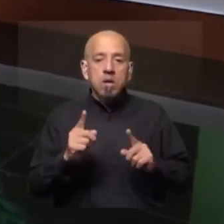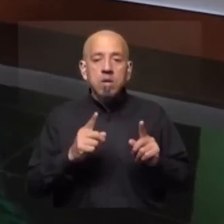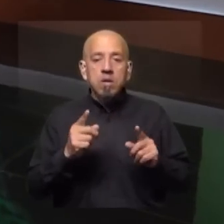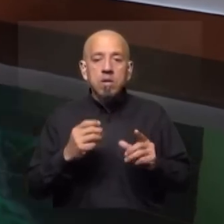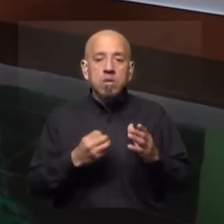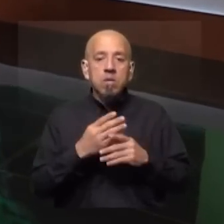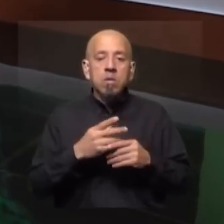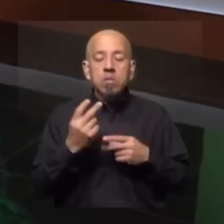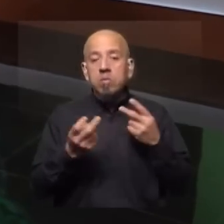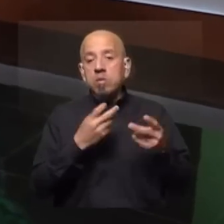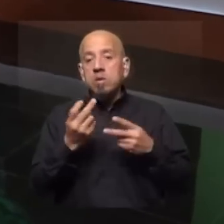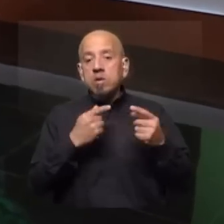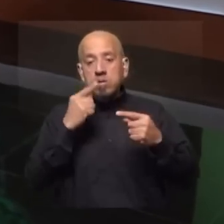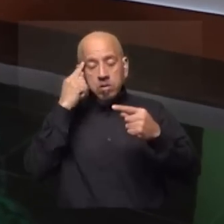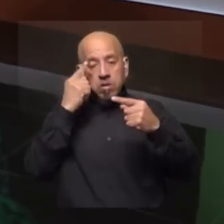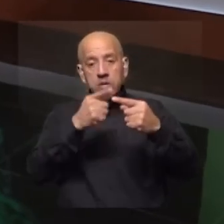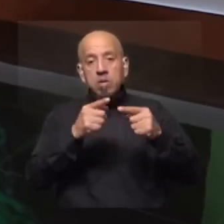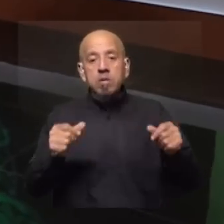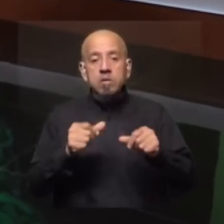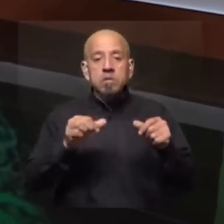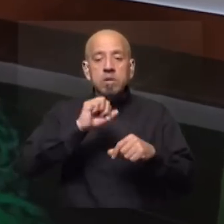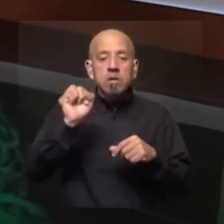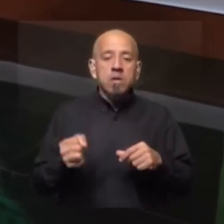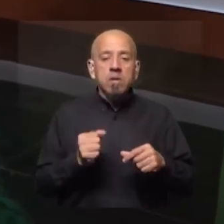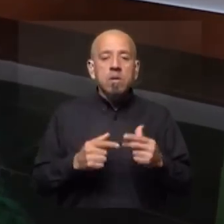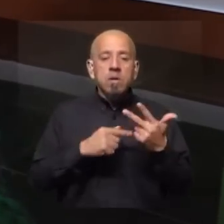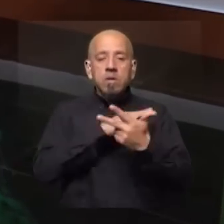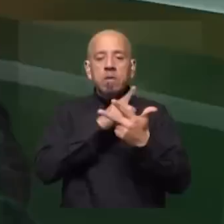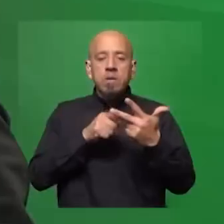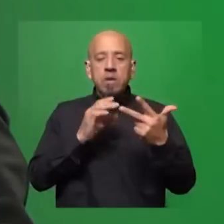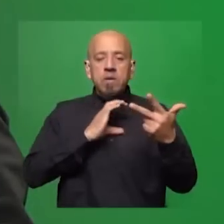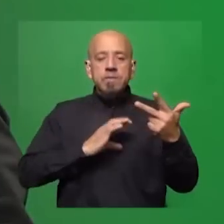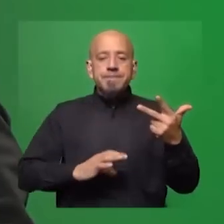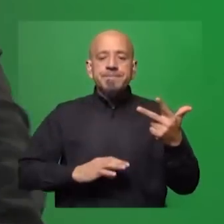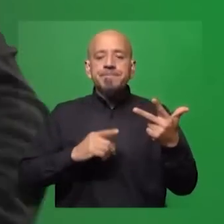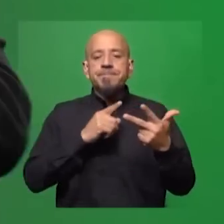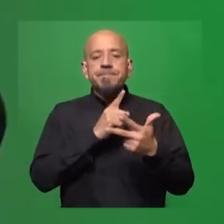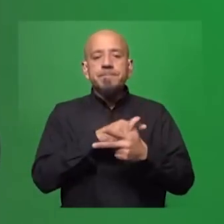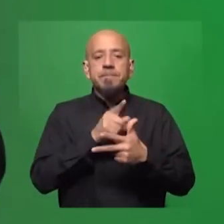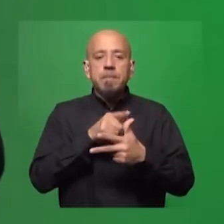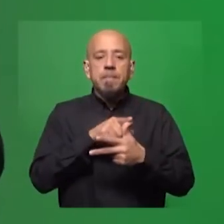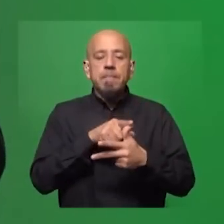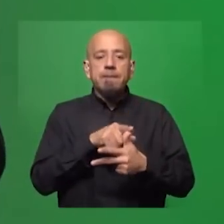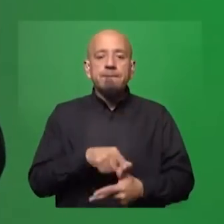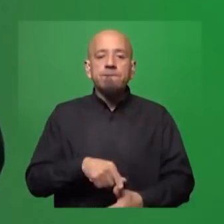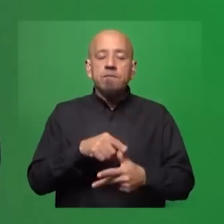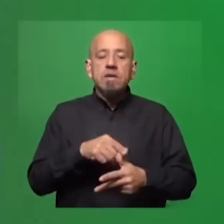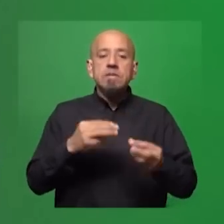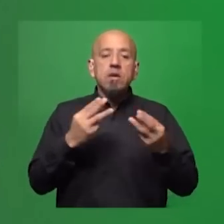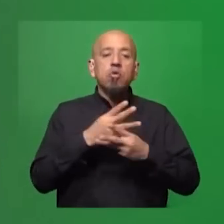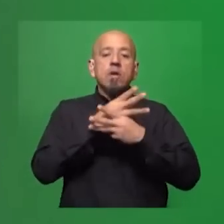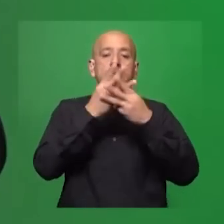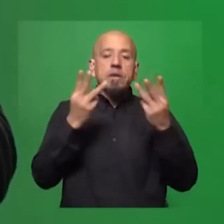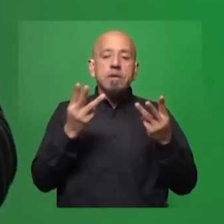buscando un rumbo para la integración regional. ¿Qué hizo África? ¿Qué hecho Tres características de este acuerdo. Que sea un paraguas, sin